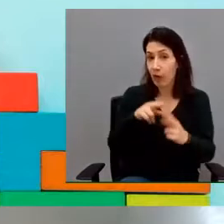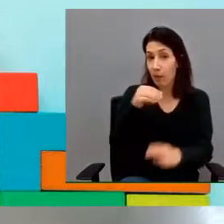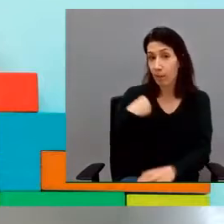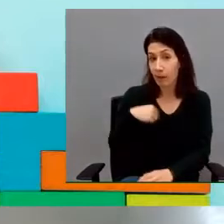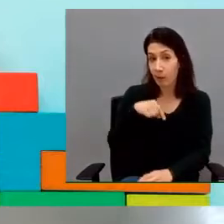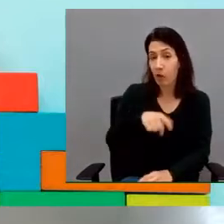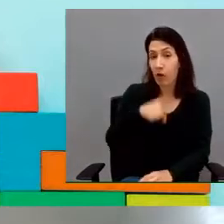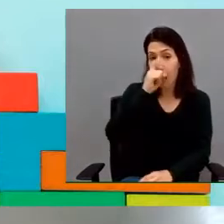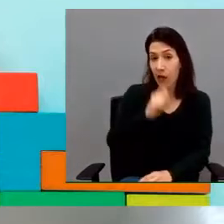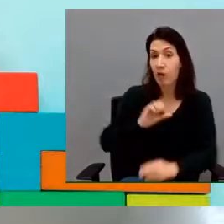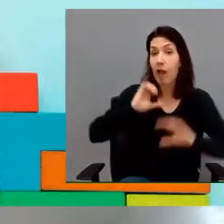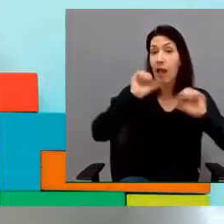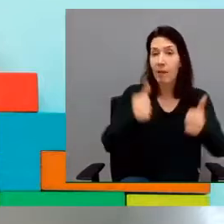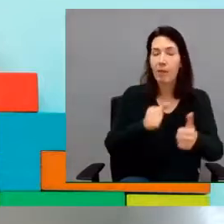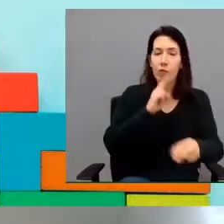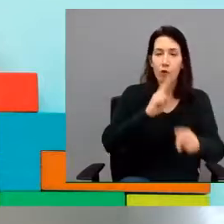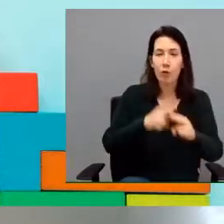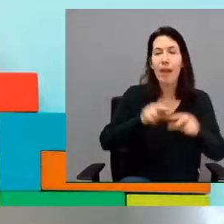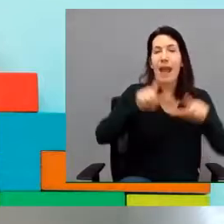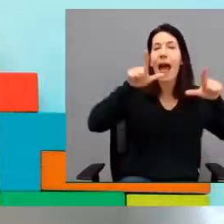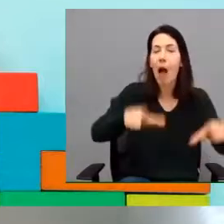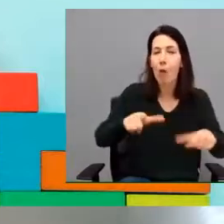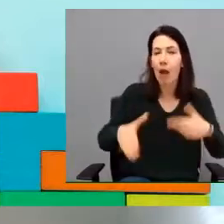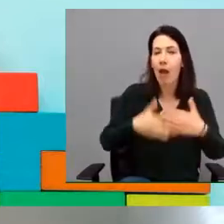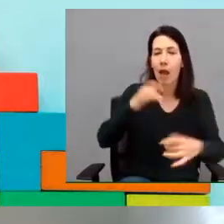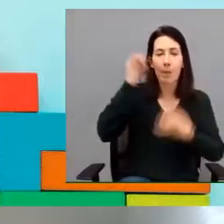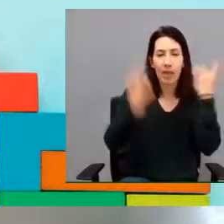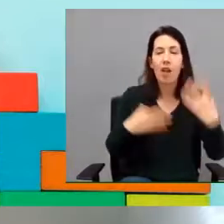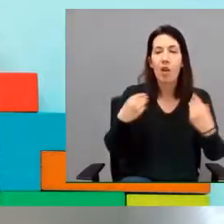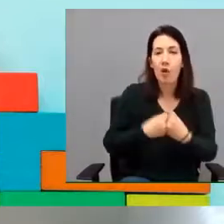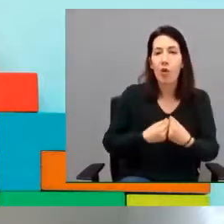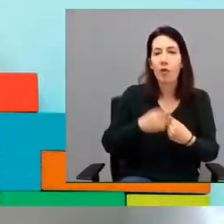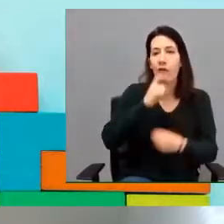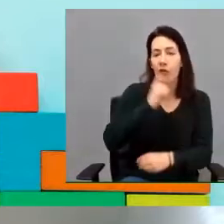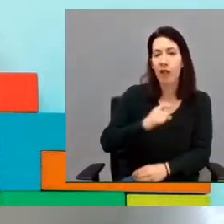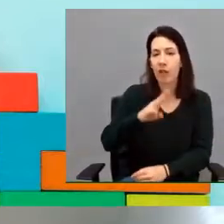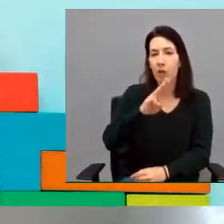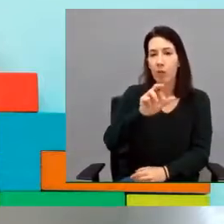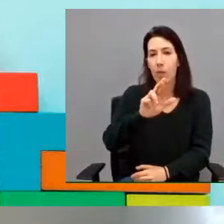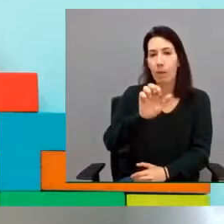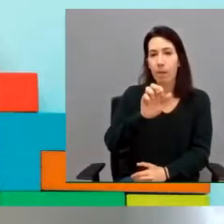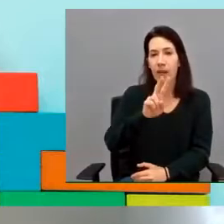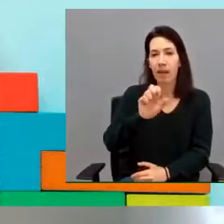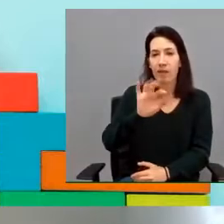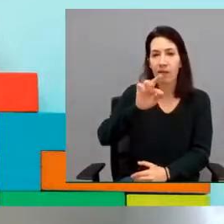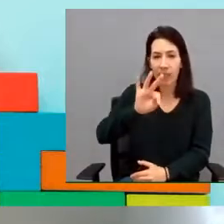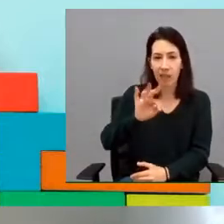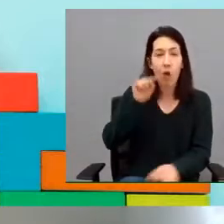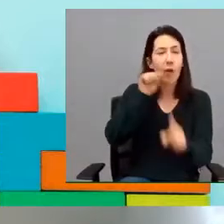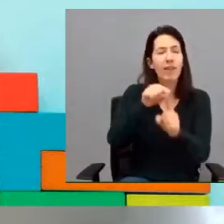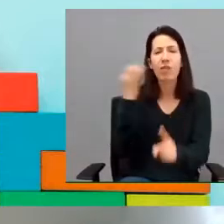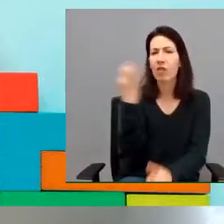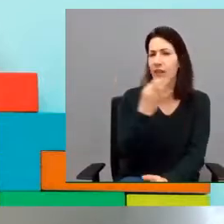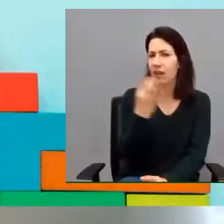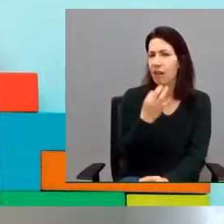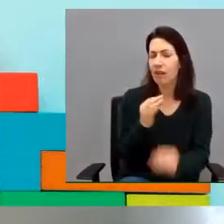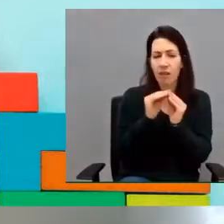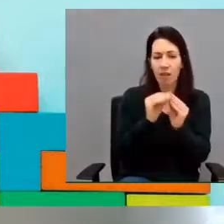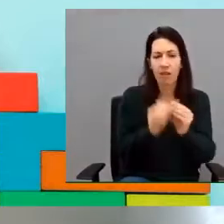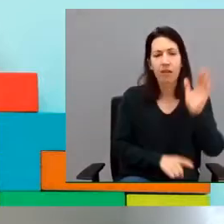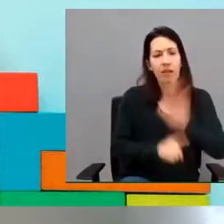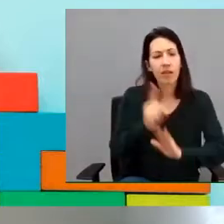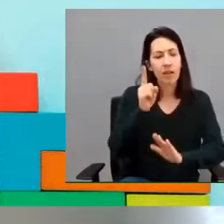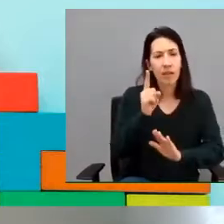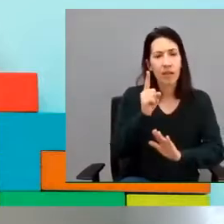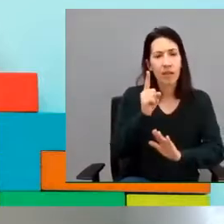de emprendedores con la Fundación Prevene y ESADE con el objetivo de desarrollar el proyecto hacia una inserción